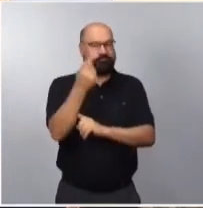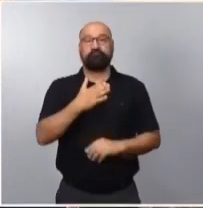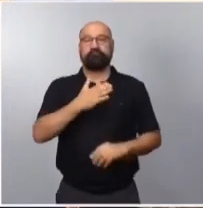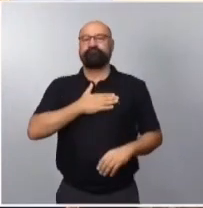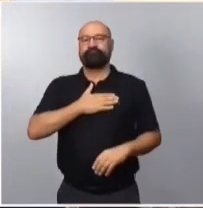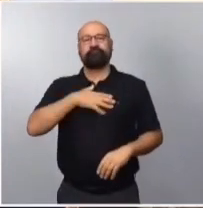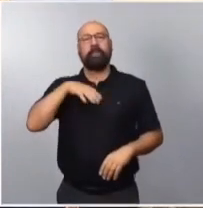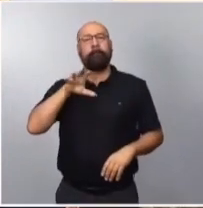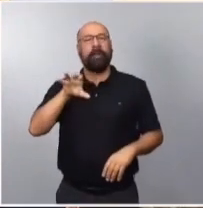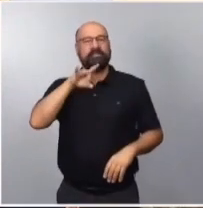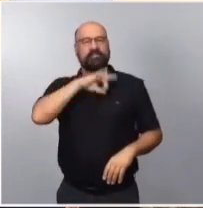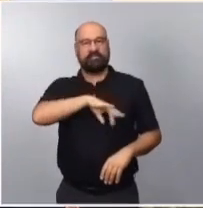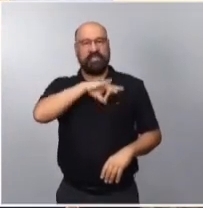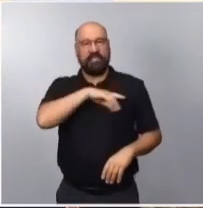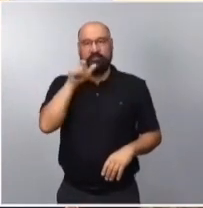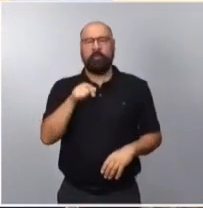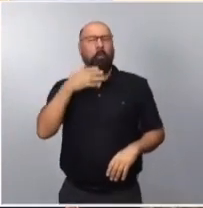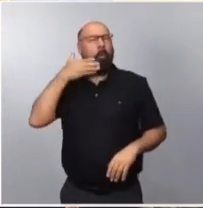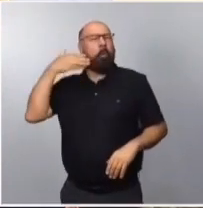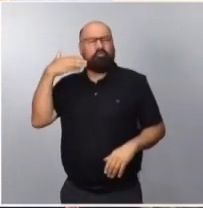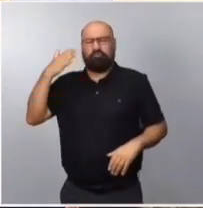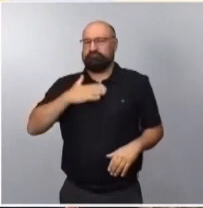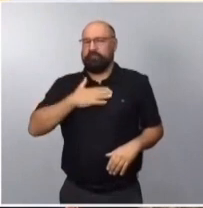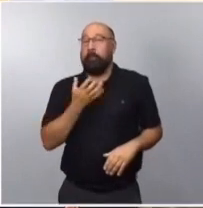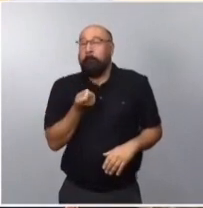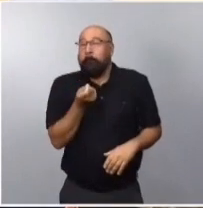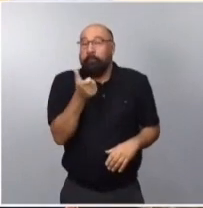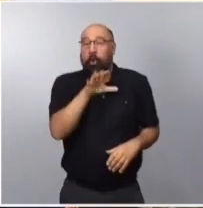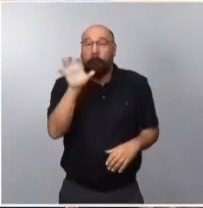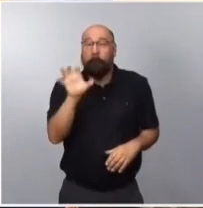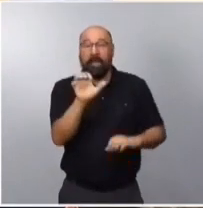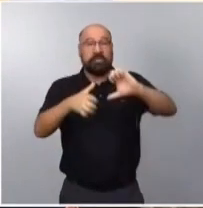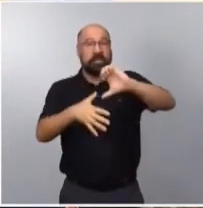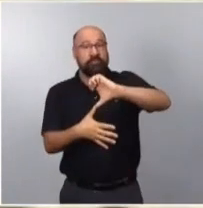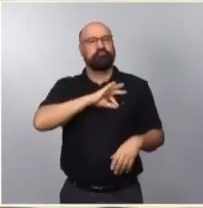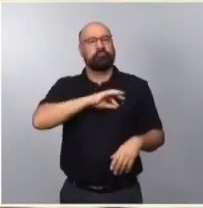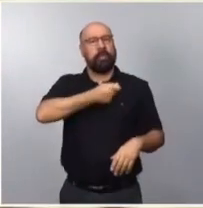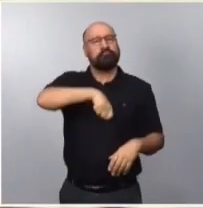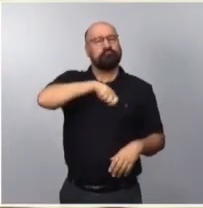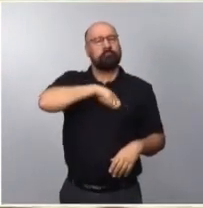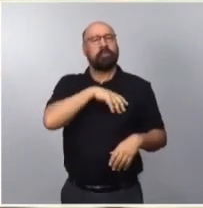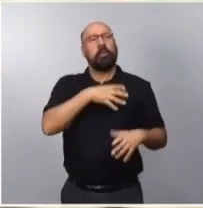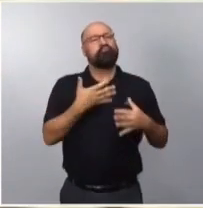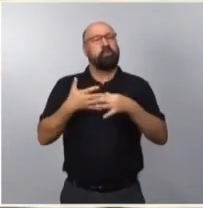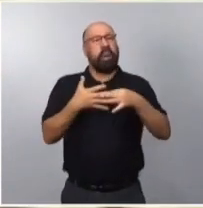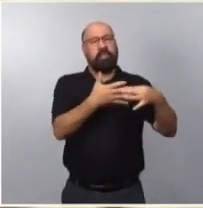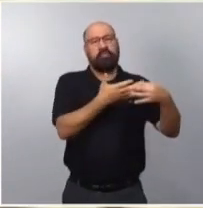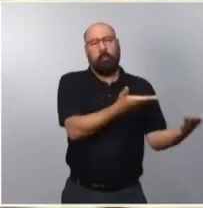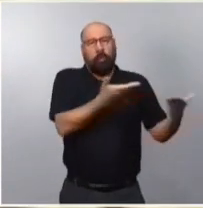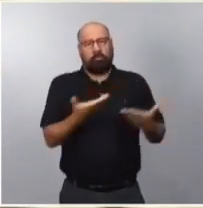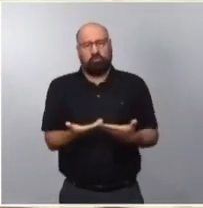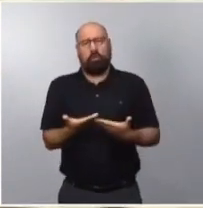orgullo ser uno de los pocos países de América Latina que tiene un acuerdo de estas características con Europa. Además nos une un